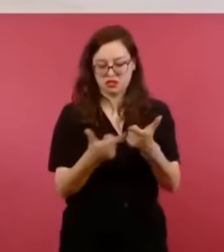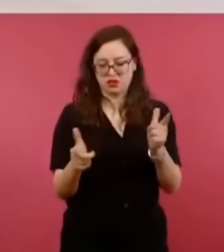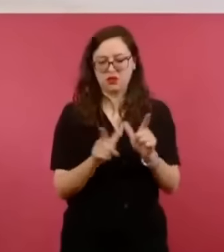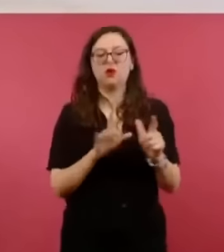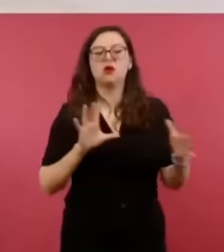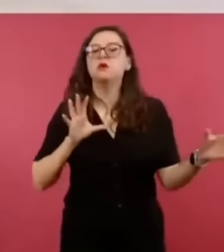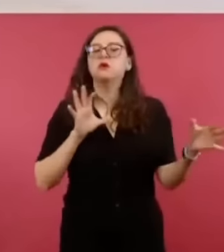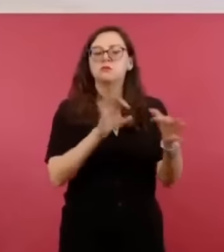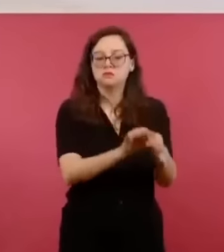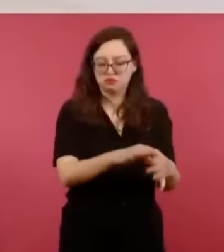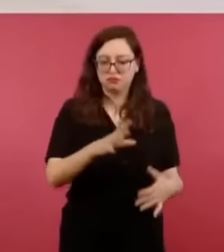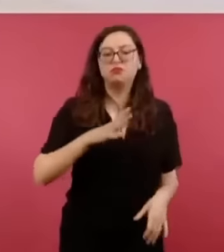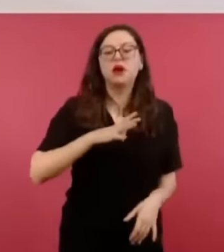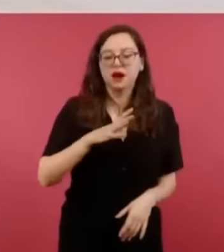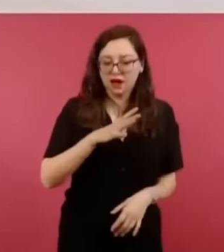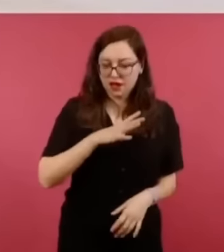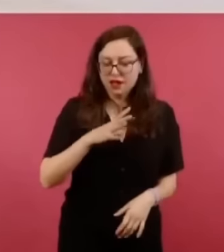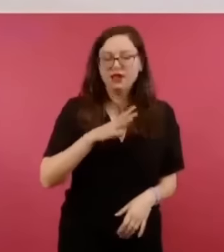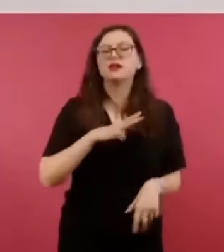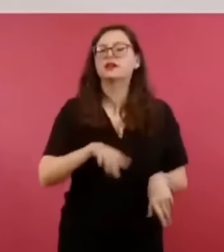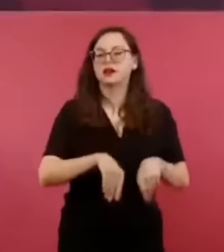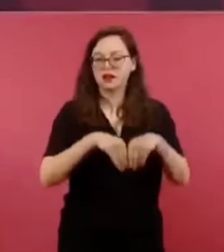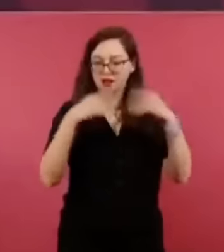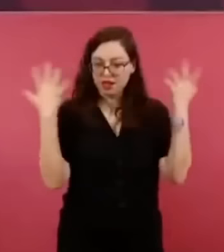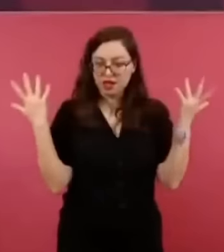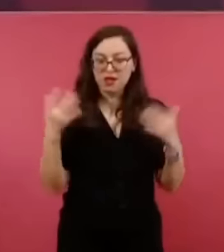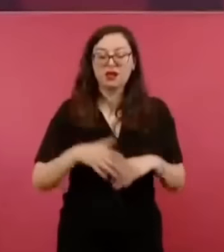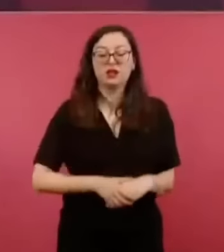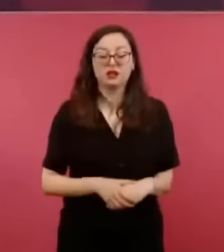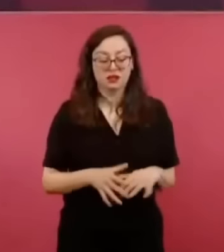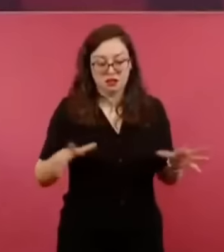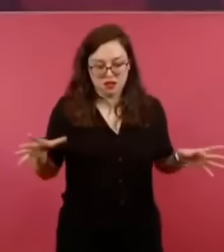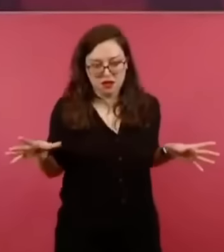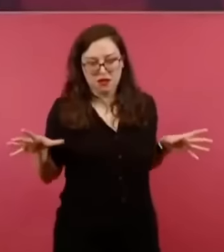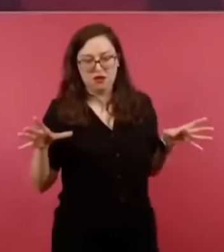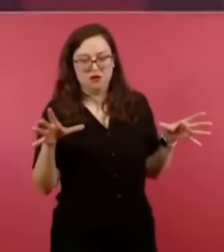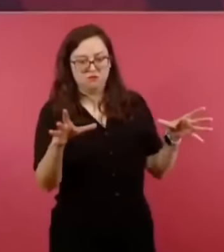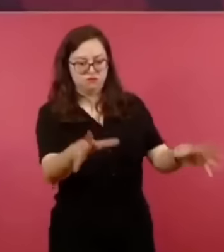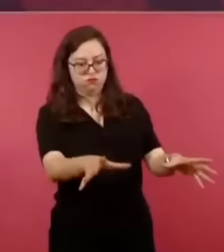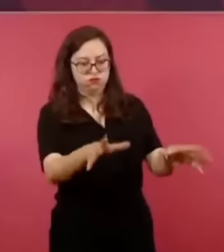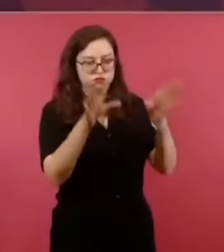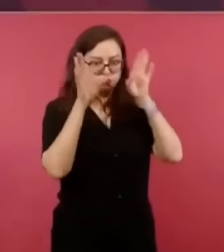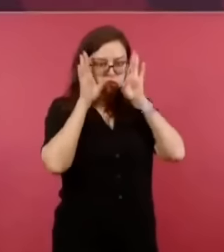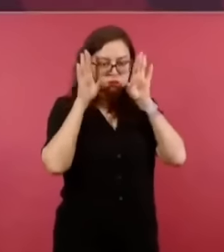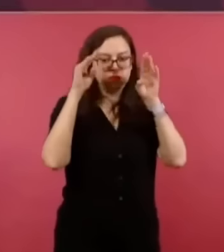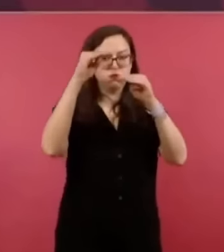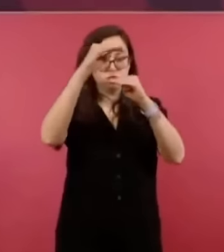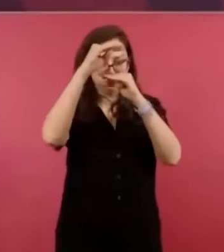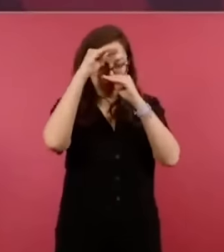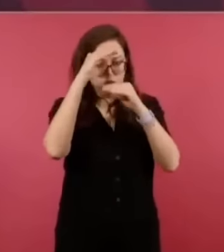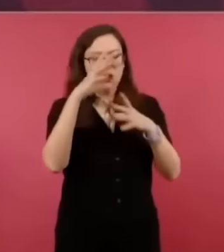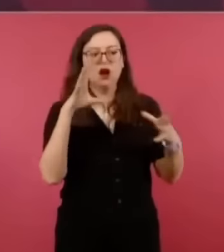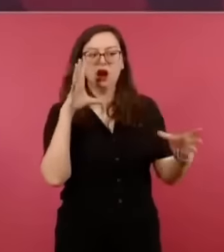pertenecen al bloque conservador